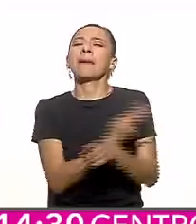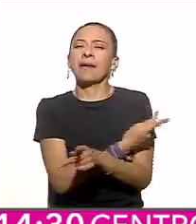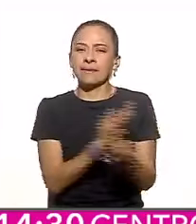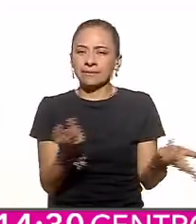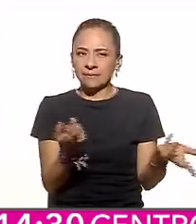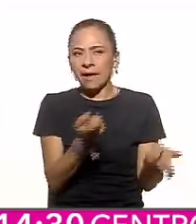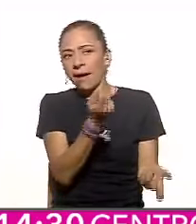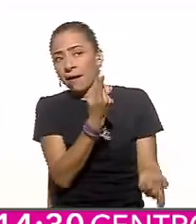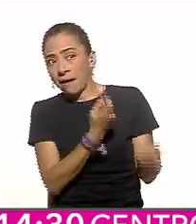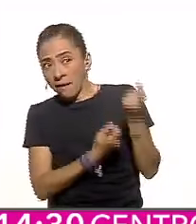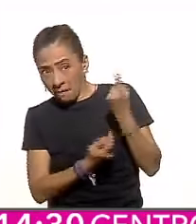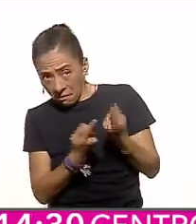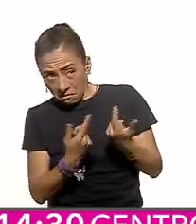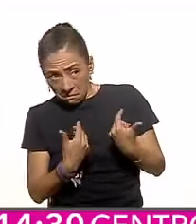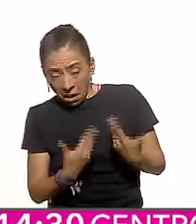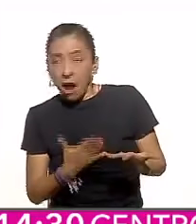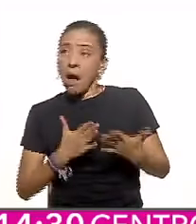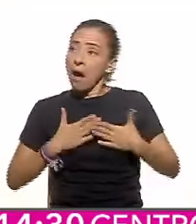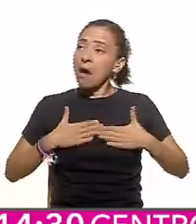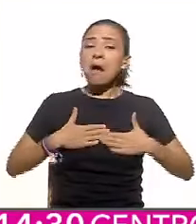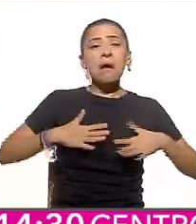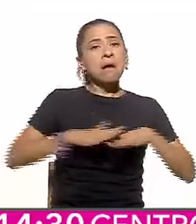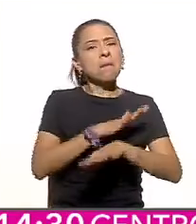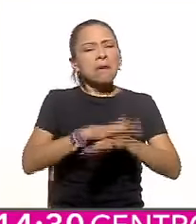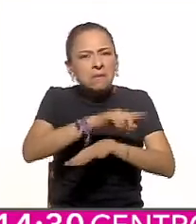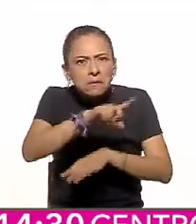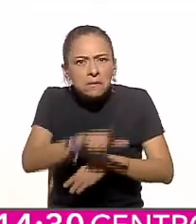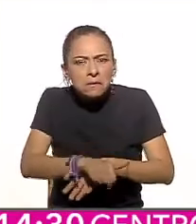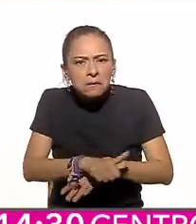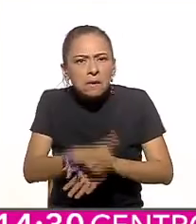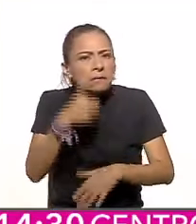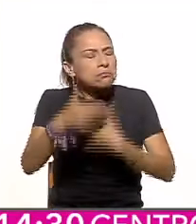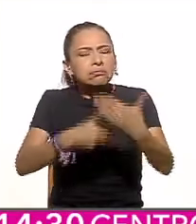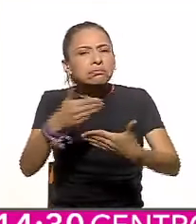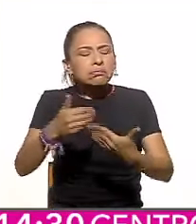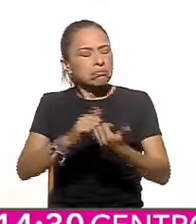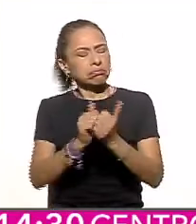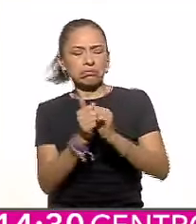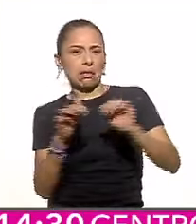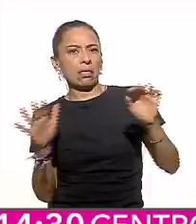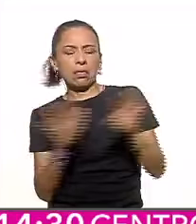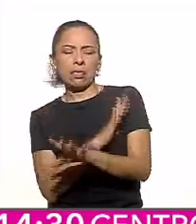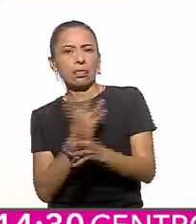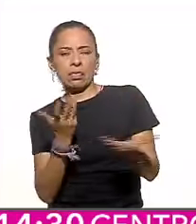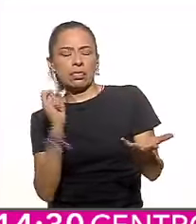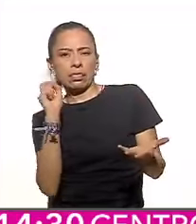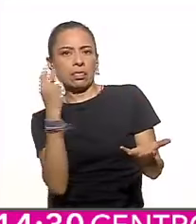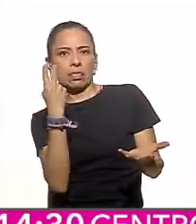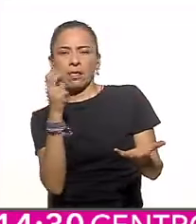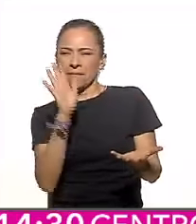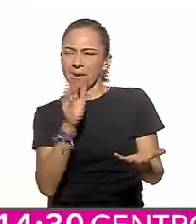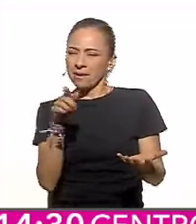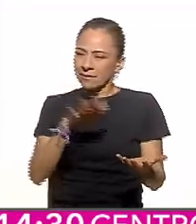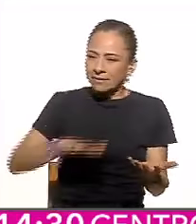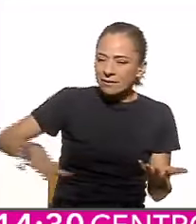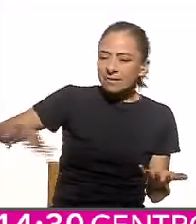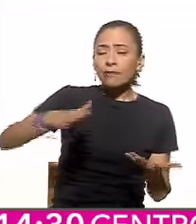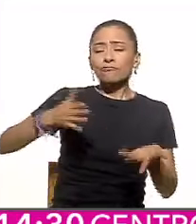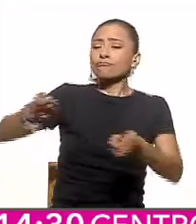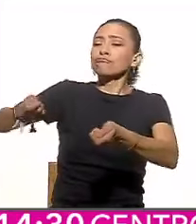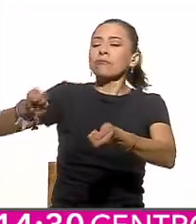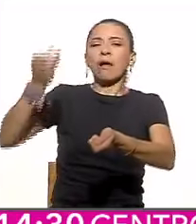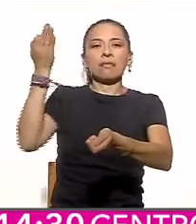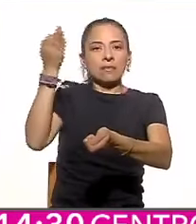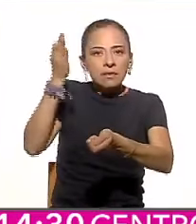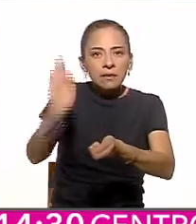aisladas y traicionando a las masas a las que dicen conducir. Es esta una revolución